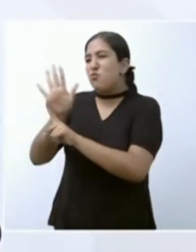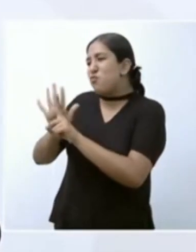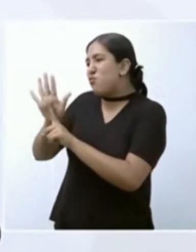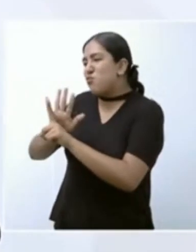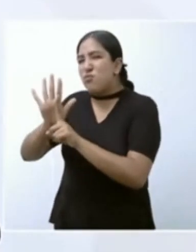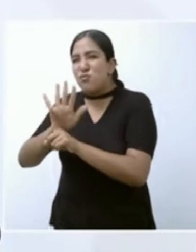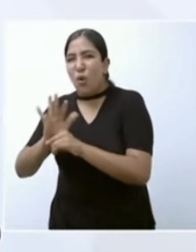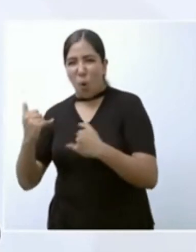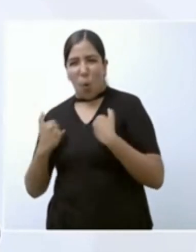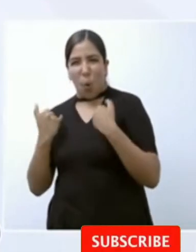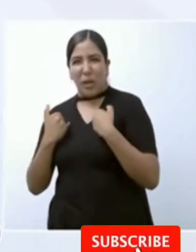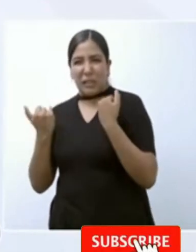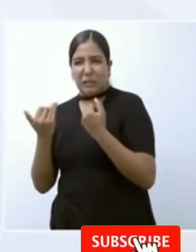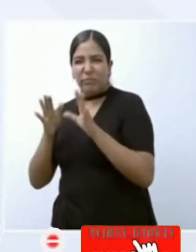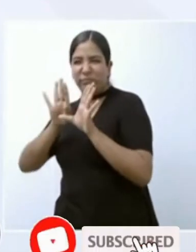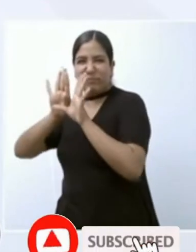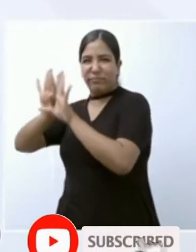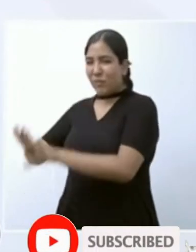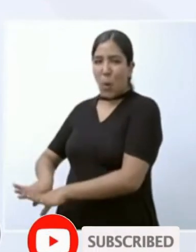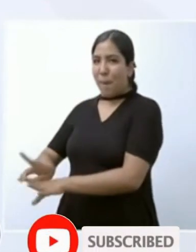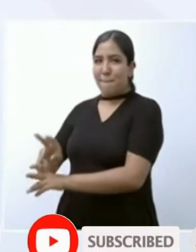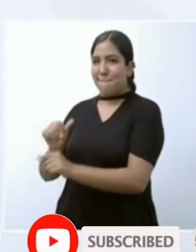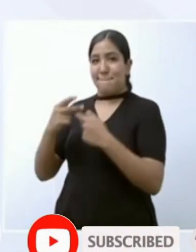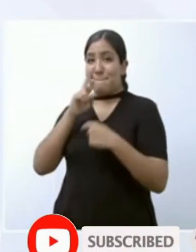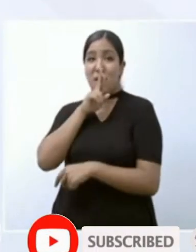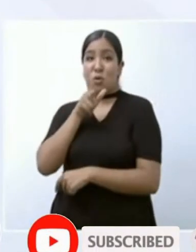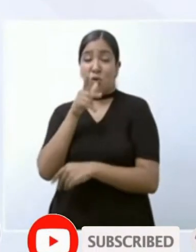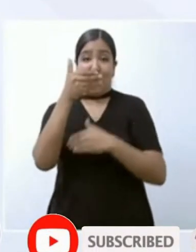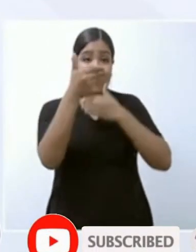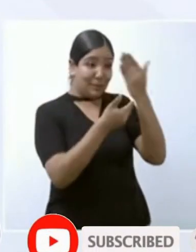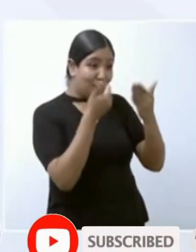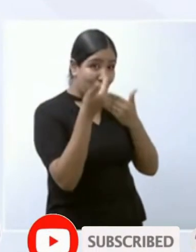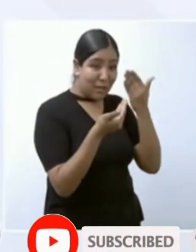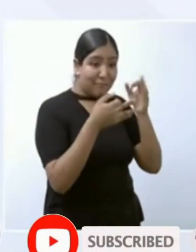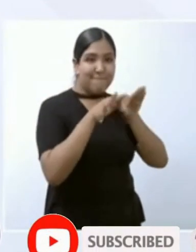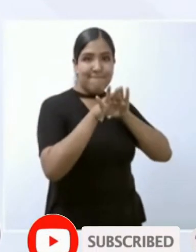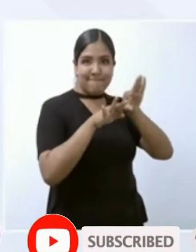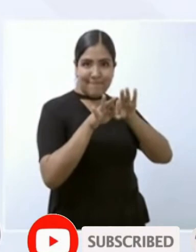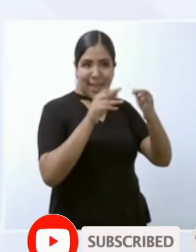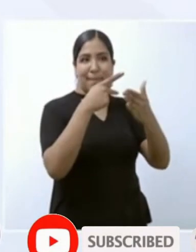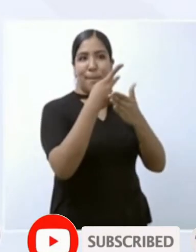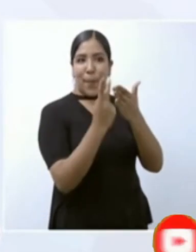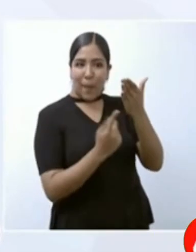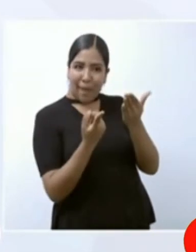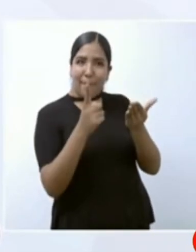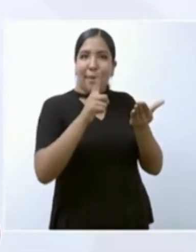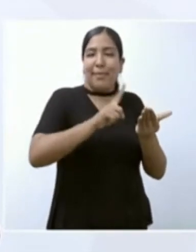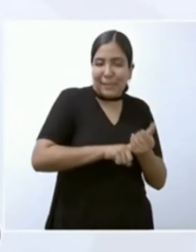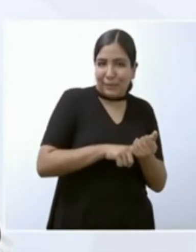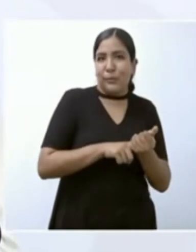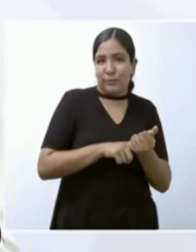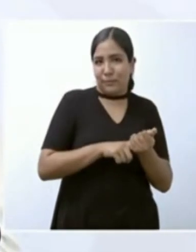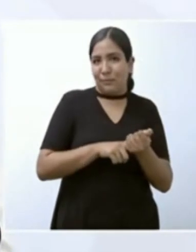tenga la oportunidad de estudiar y de trabajar que no se vea